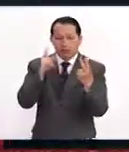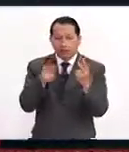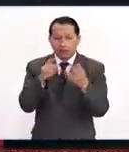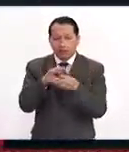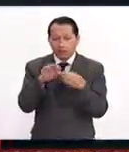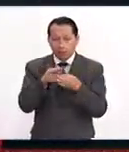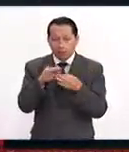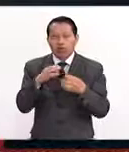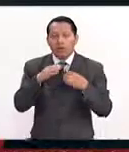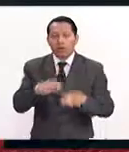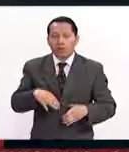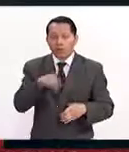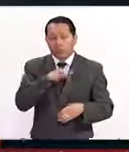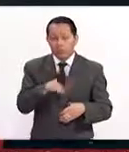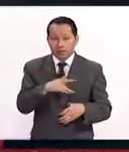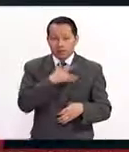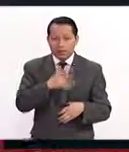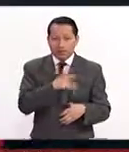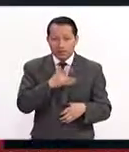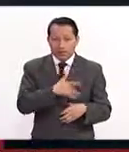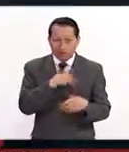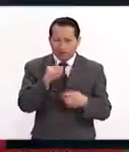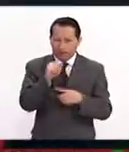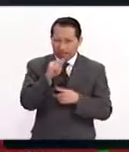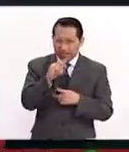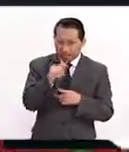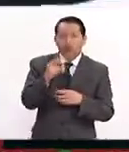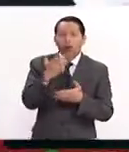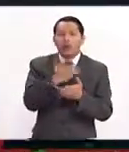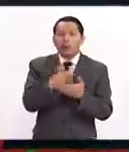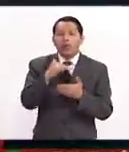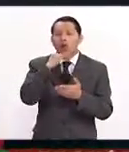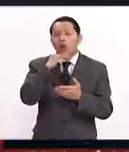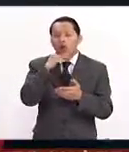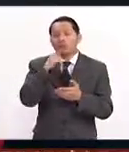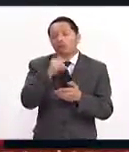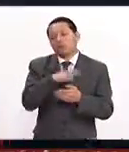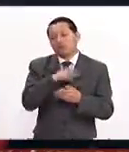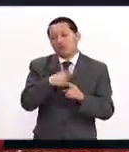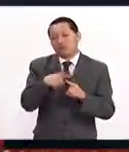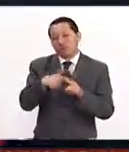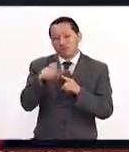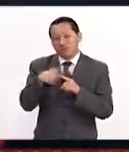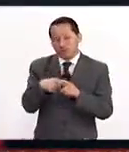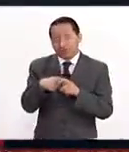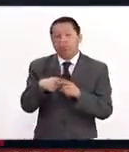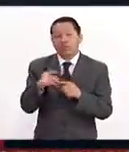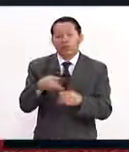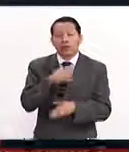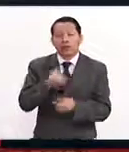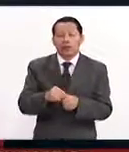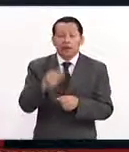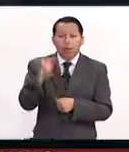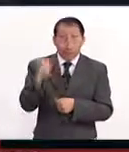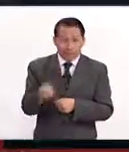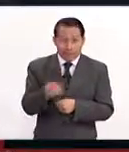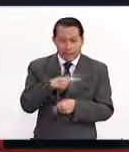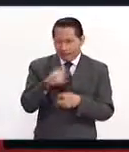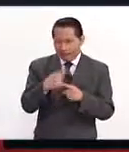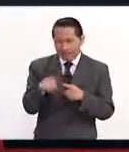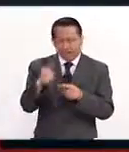el cuerpo puede ser sensible y por otro lado que la contaminación irrita por todos lados. Y todos estos aspectos que son